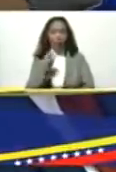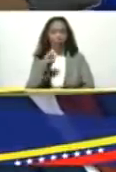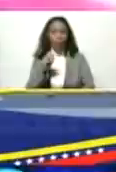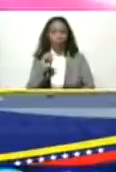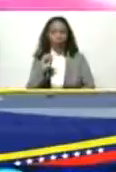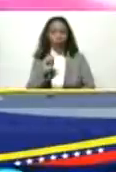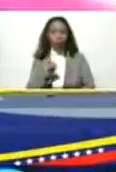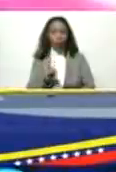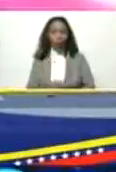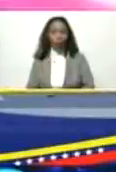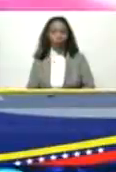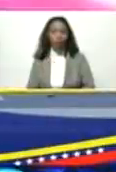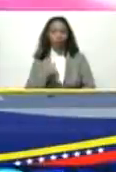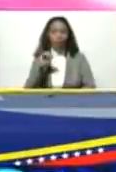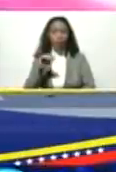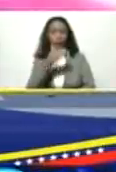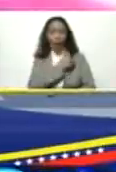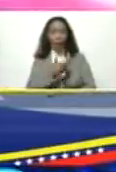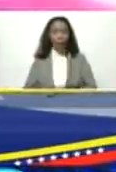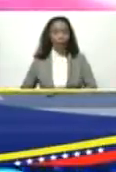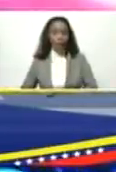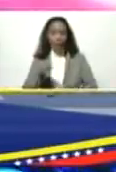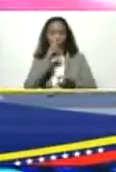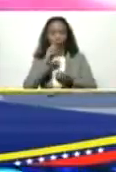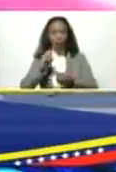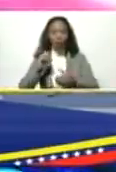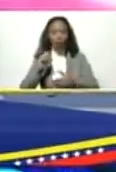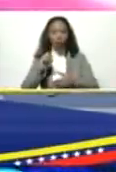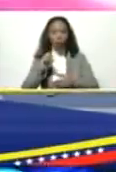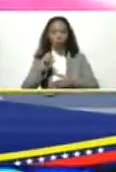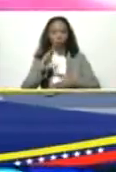está el presidente del Banco Bicentenario